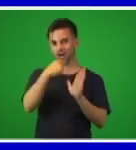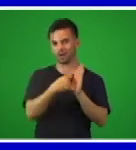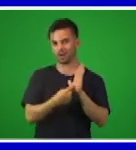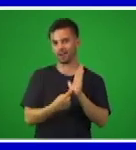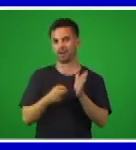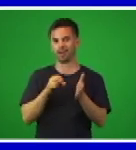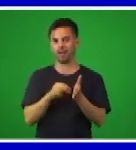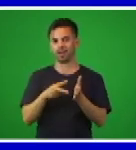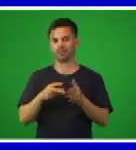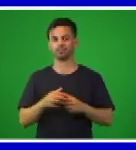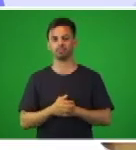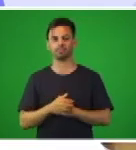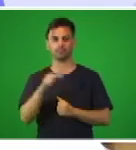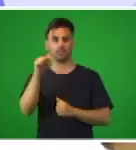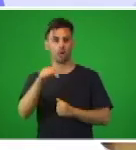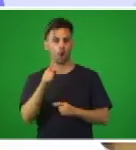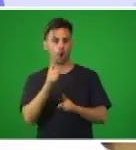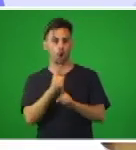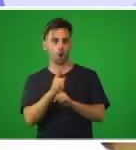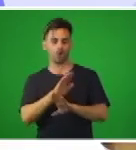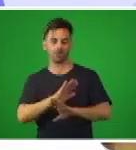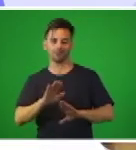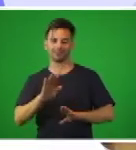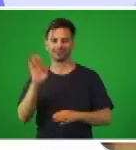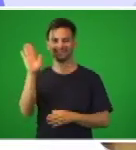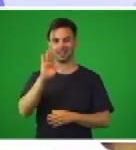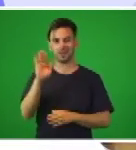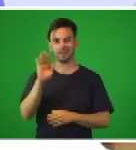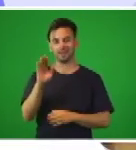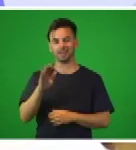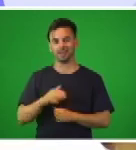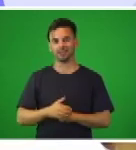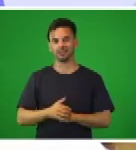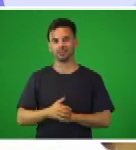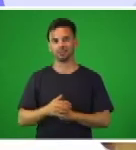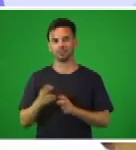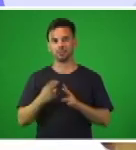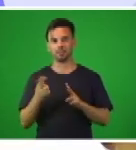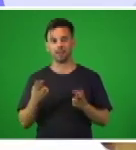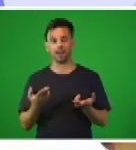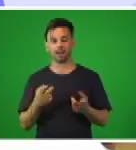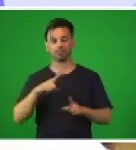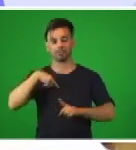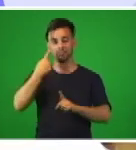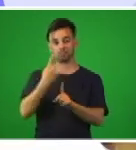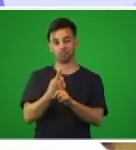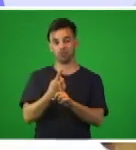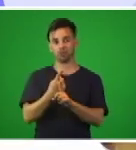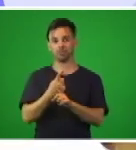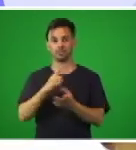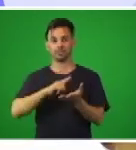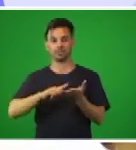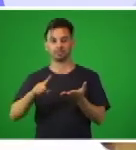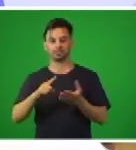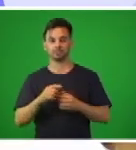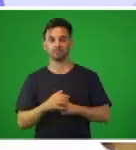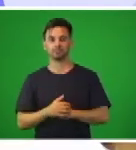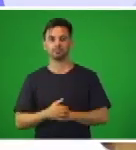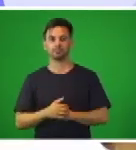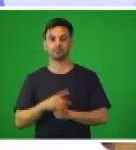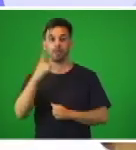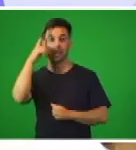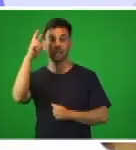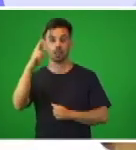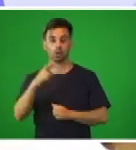las partes de la carta. Bueno, ya por hoy nos estamos despidiendo, para vernos en el próximo encuentro,